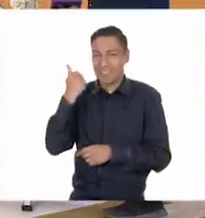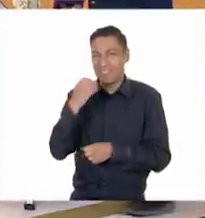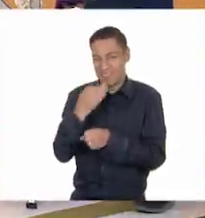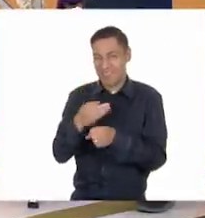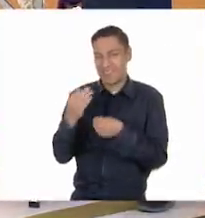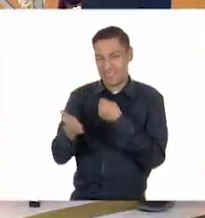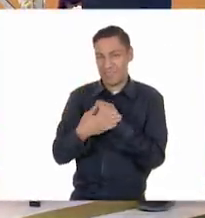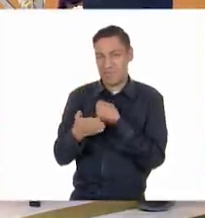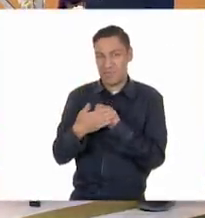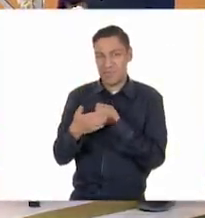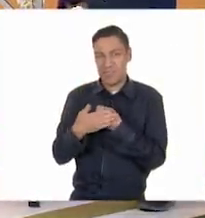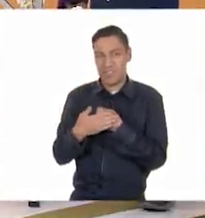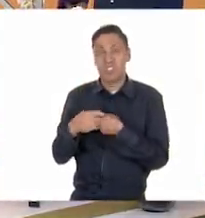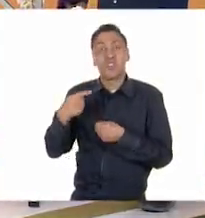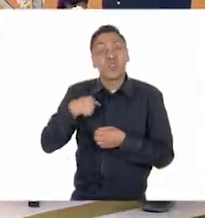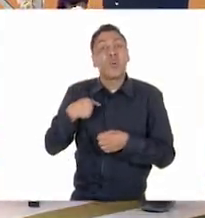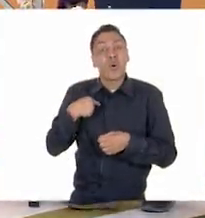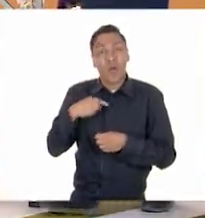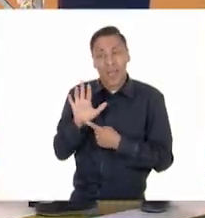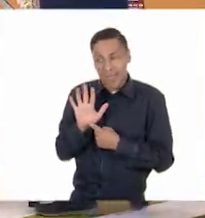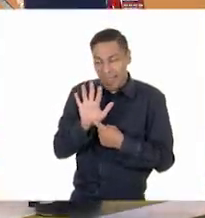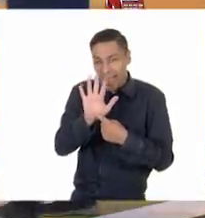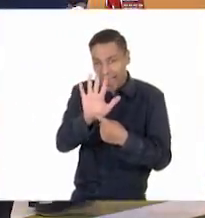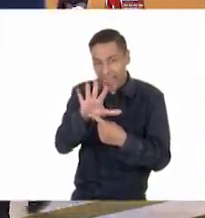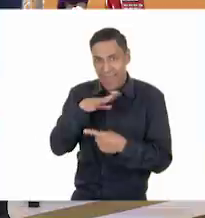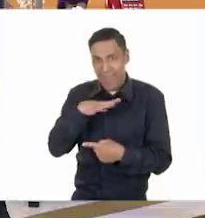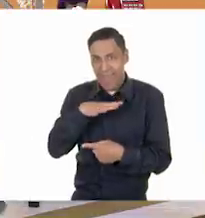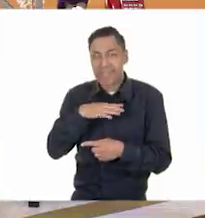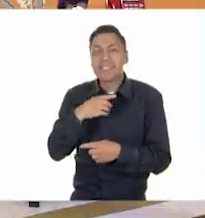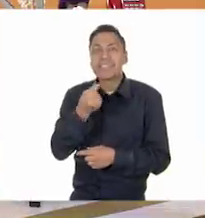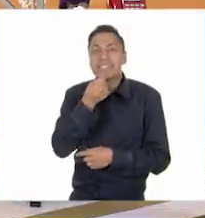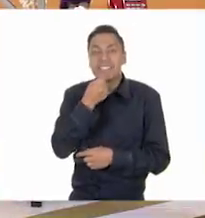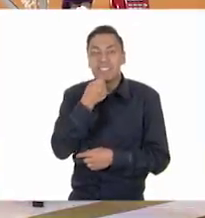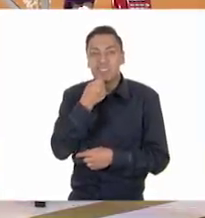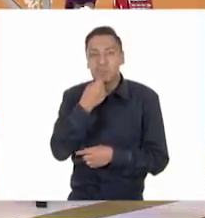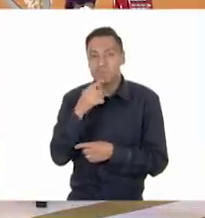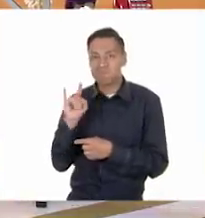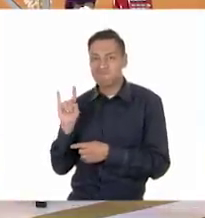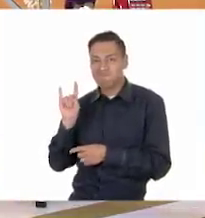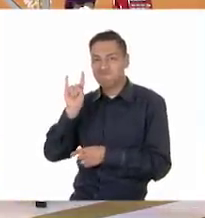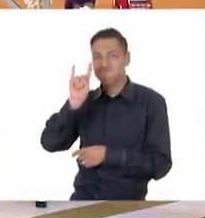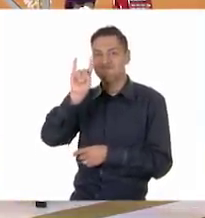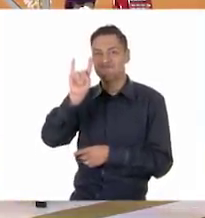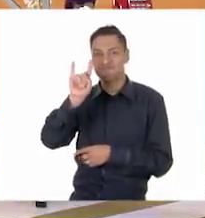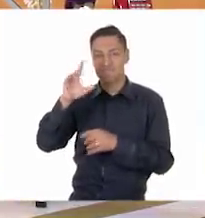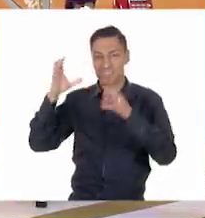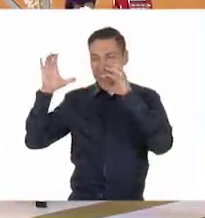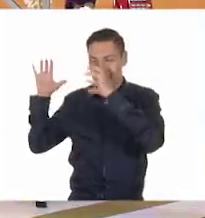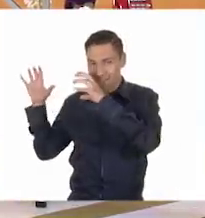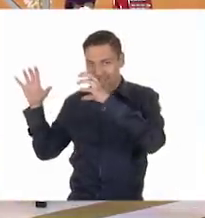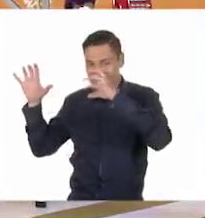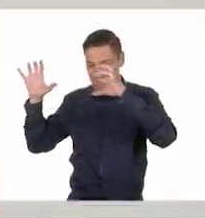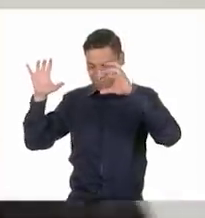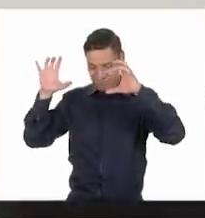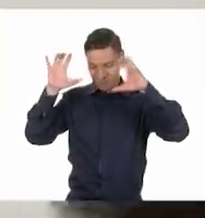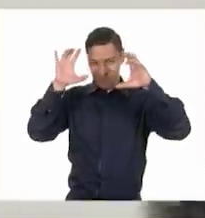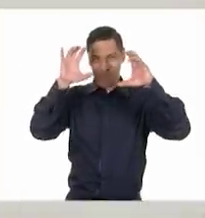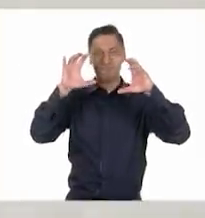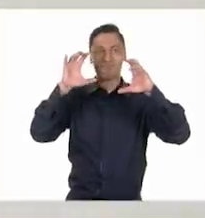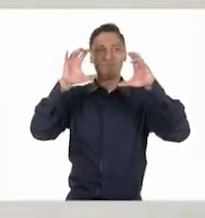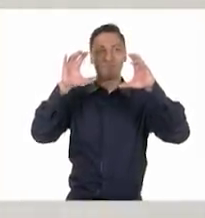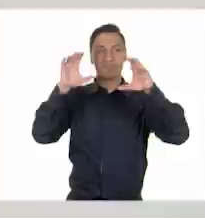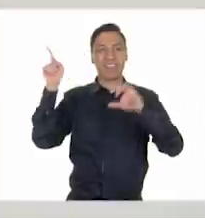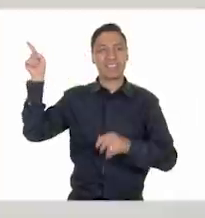la parte superior de ese niño. Vamos a ver si corresponde. Sí, aquí está. Muy bien. bien.